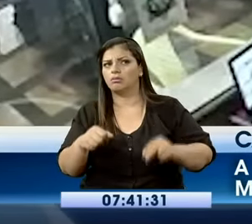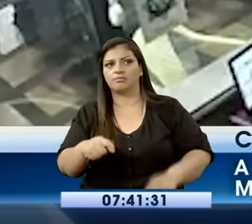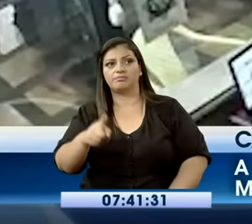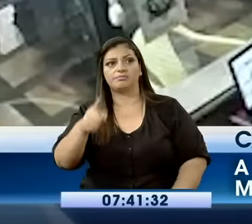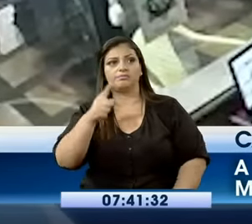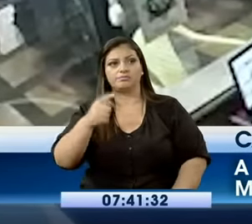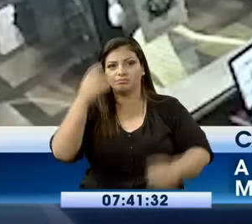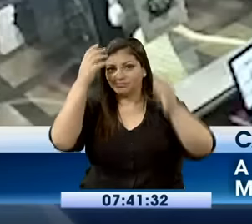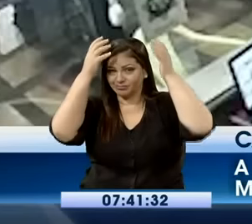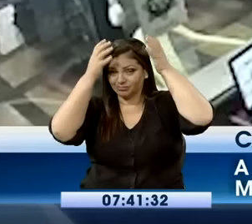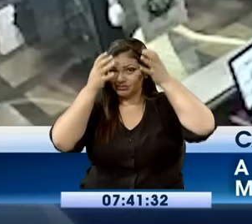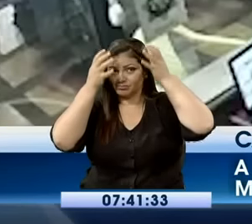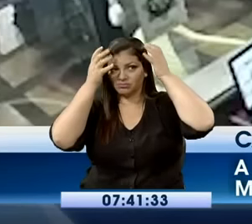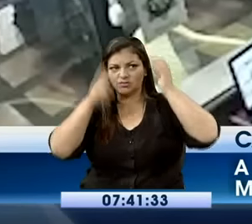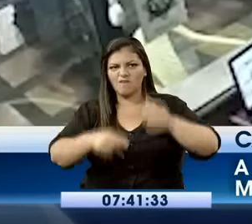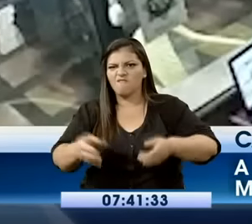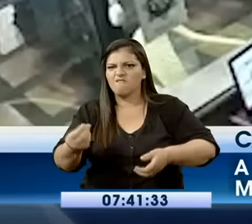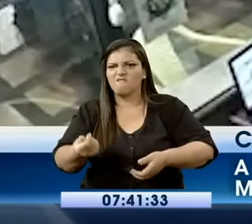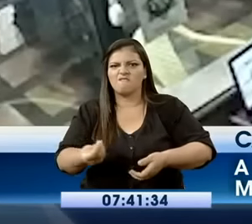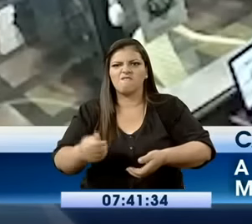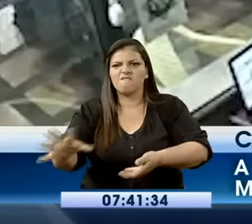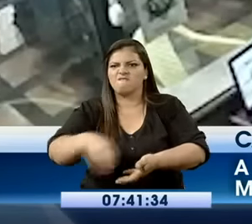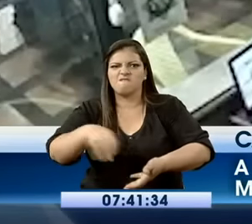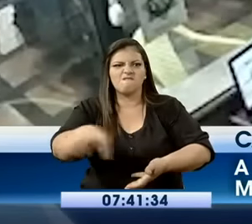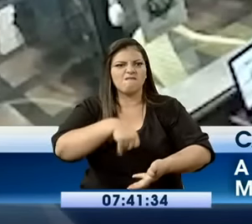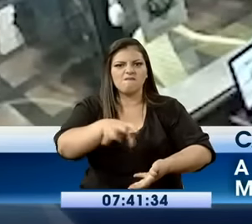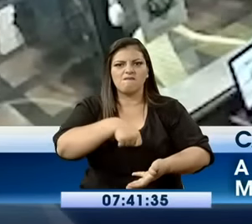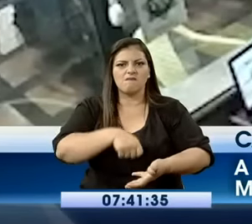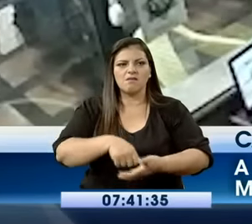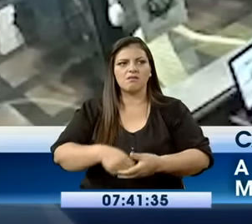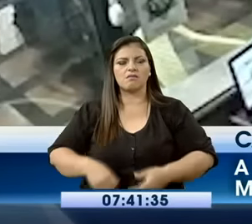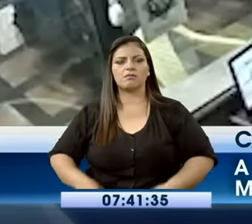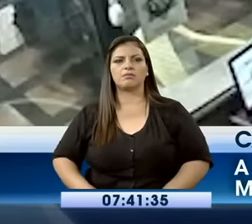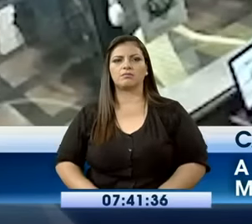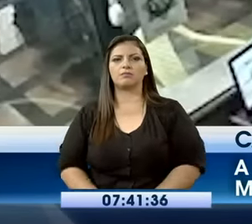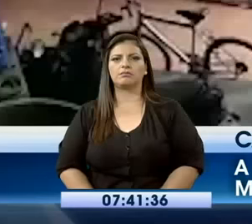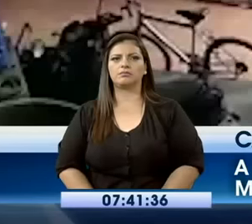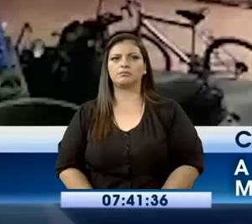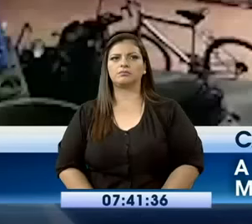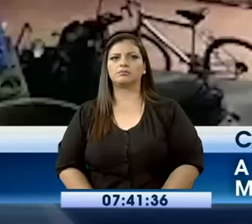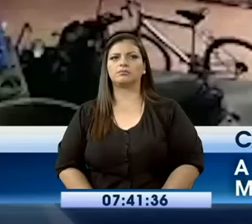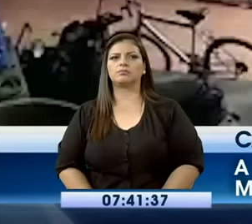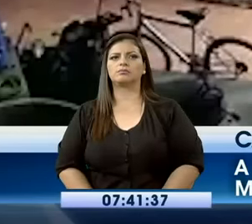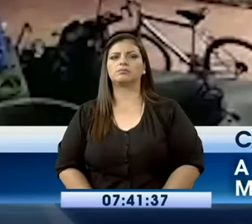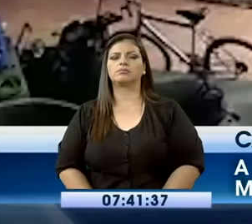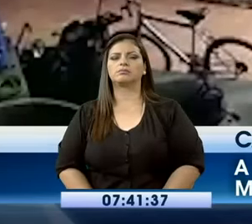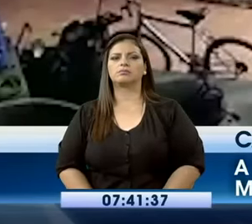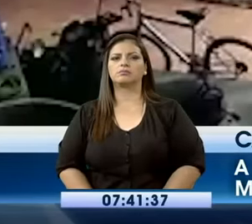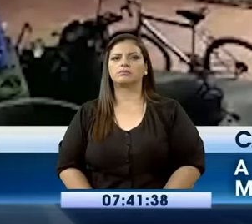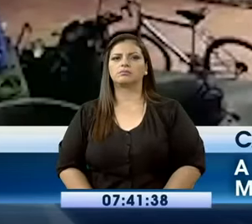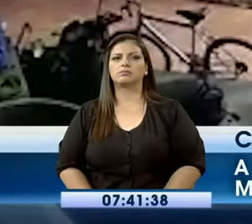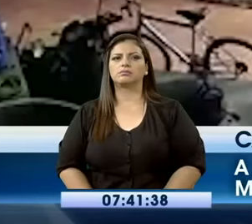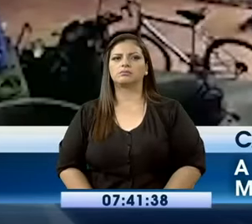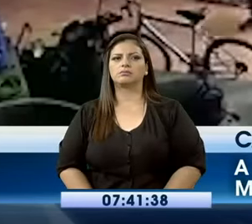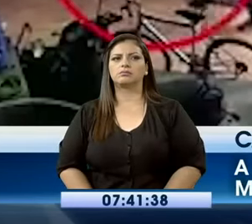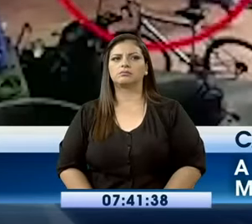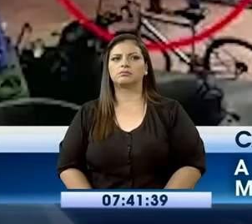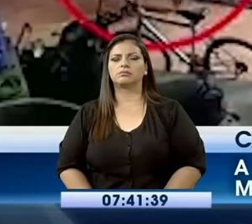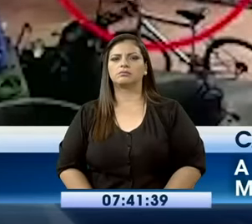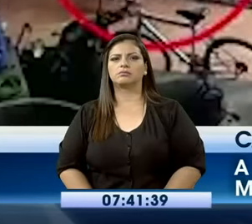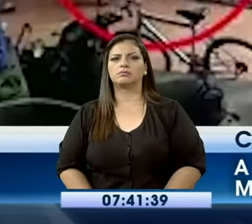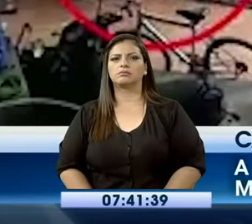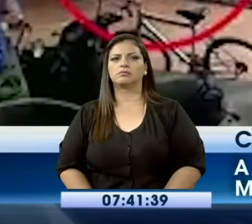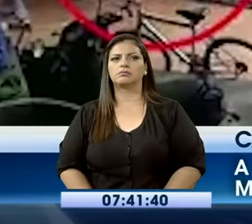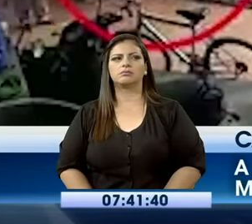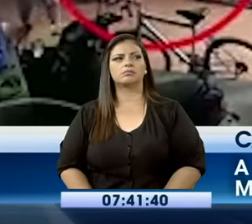todo, mira. Ahí buscan por todos, cajones, por todo ahí. Ahí marcha lo del negocio y la de los empleados también. Dios. Mira